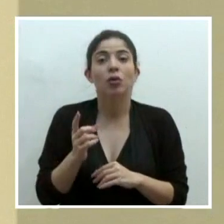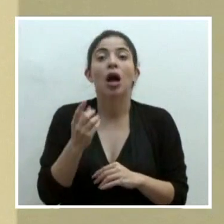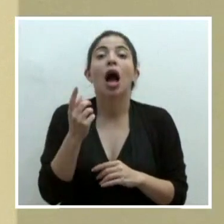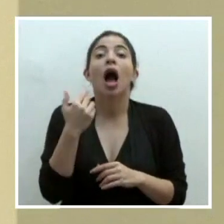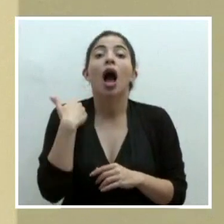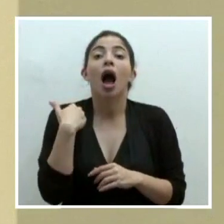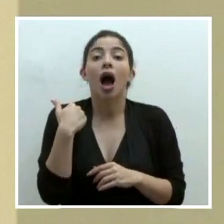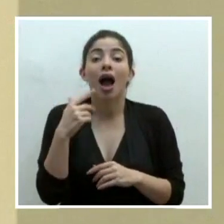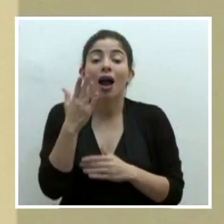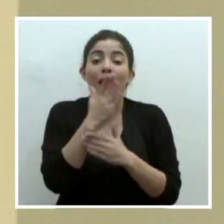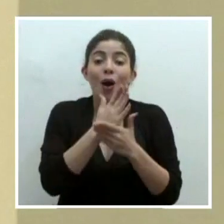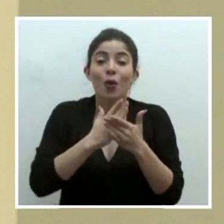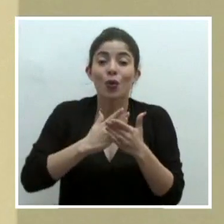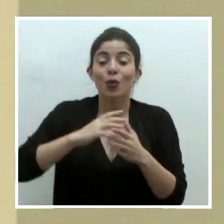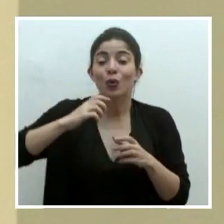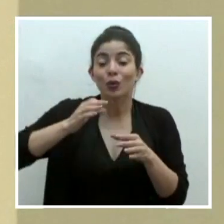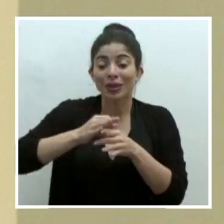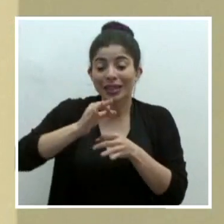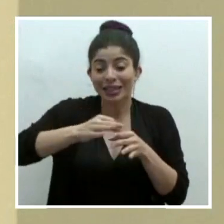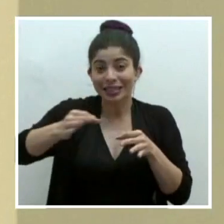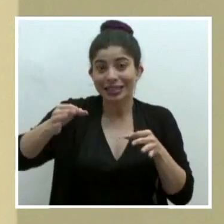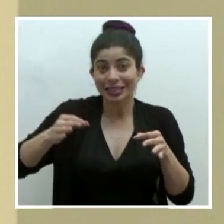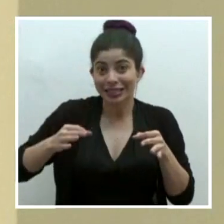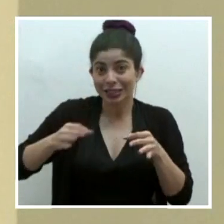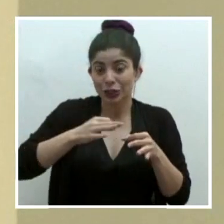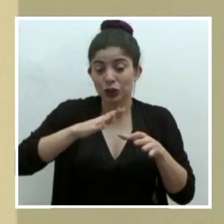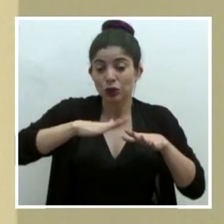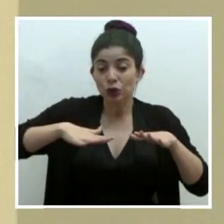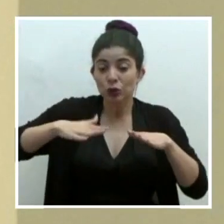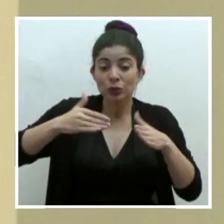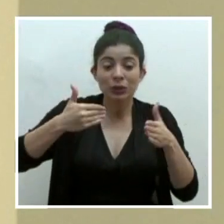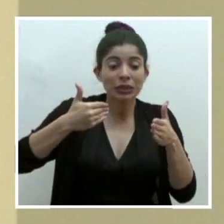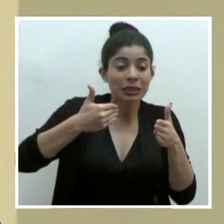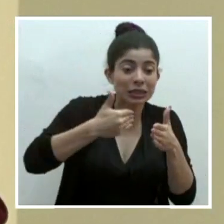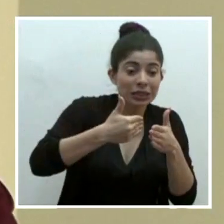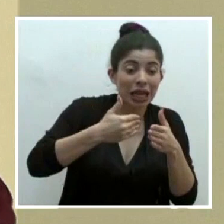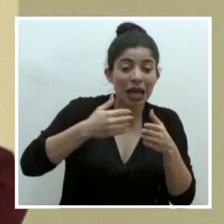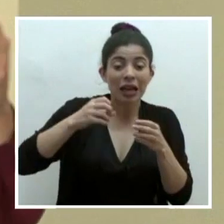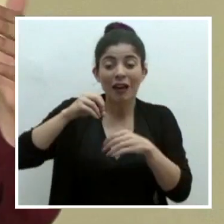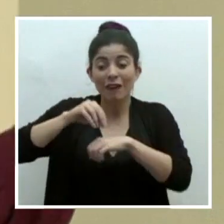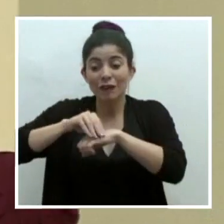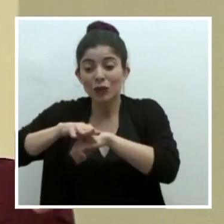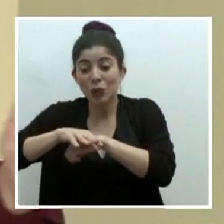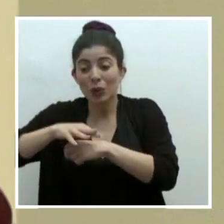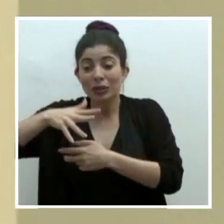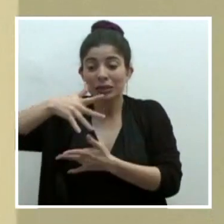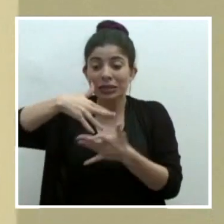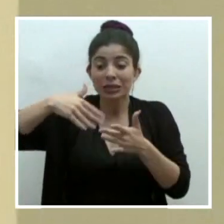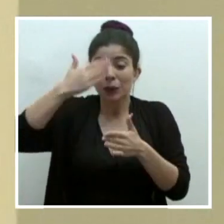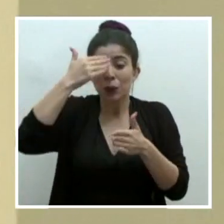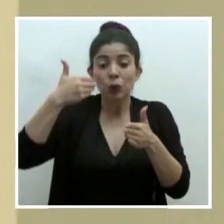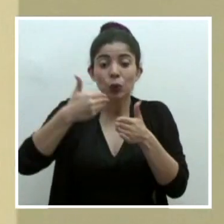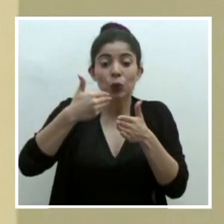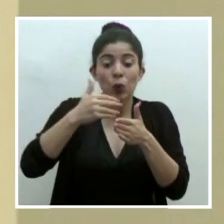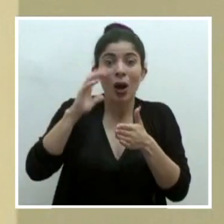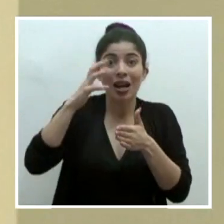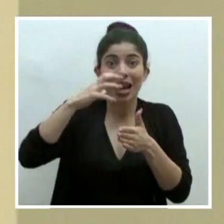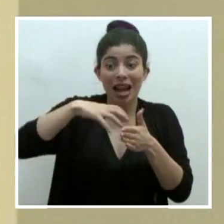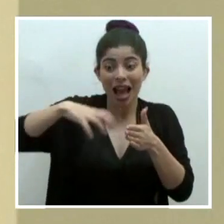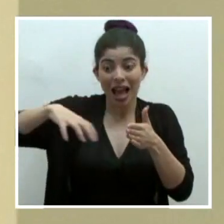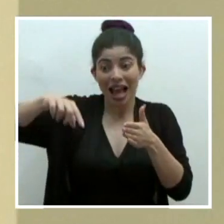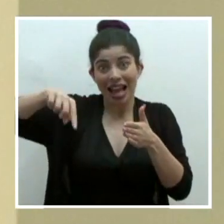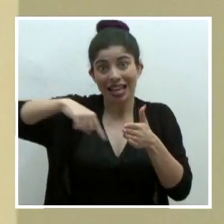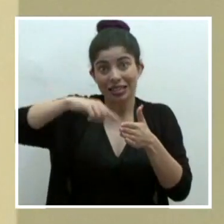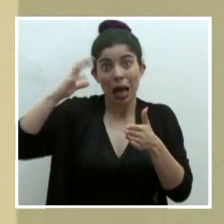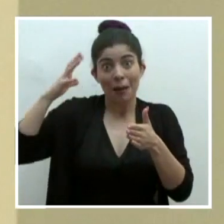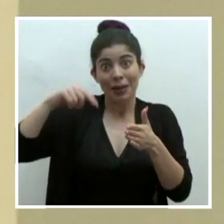porque por su cercanía, por sus patrones de movilización y por el área de influencia con los distritos de alerta naranja no